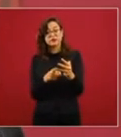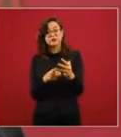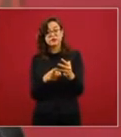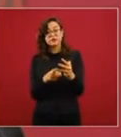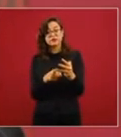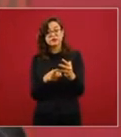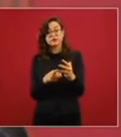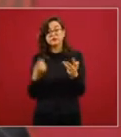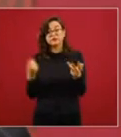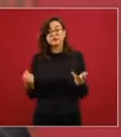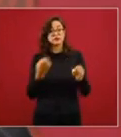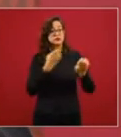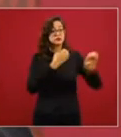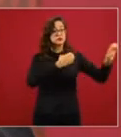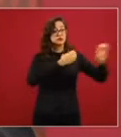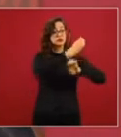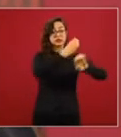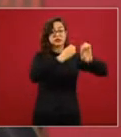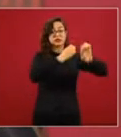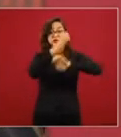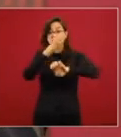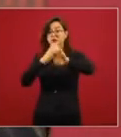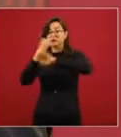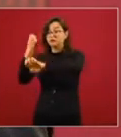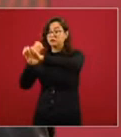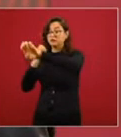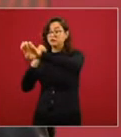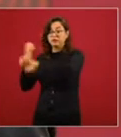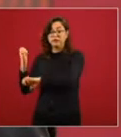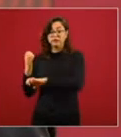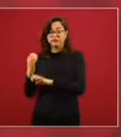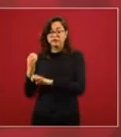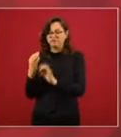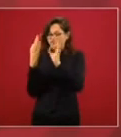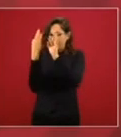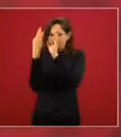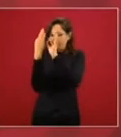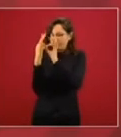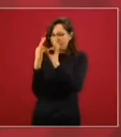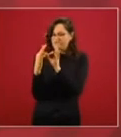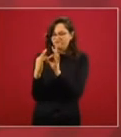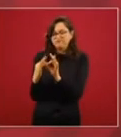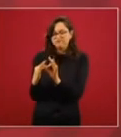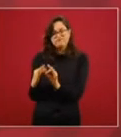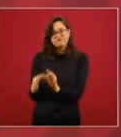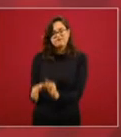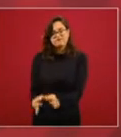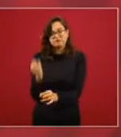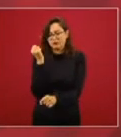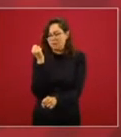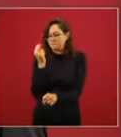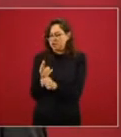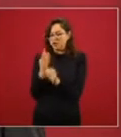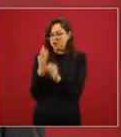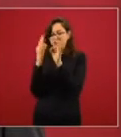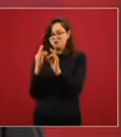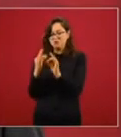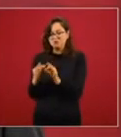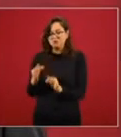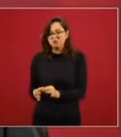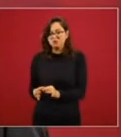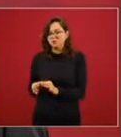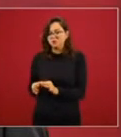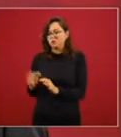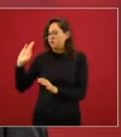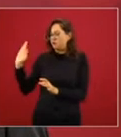los estados y esto lo hacemos de manera puntual sus participaciones